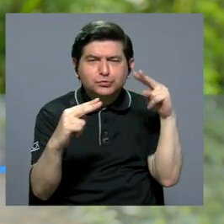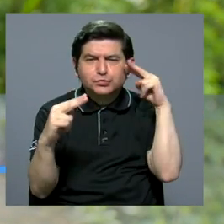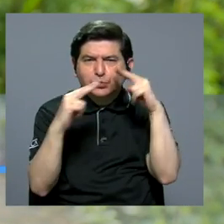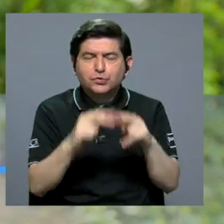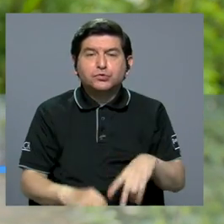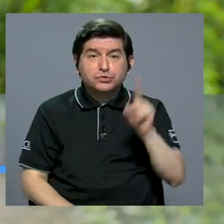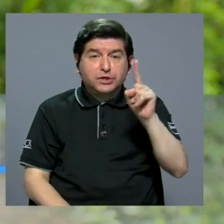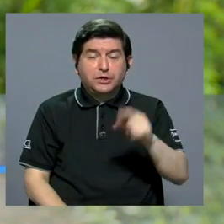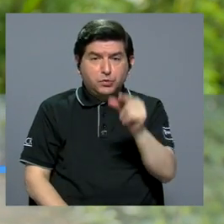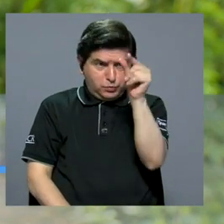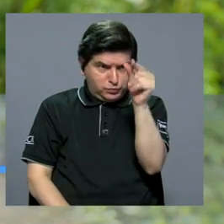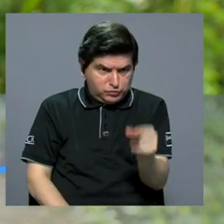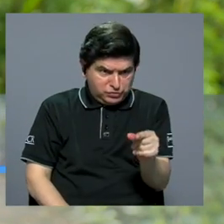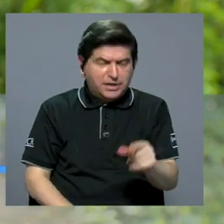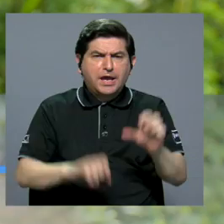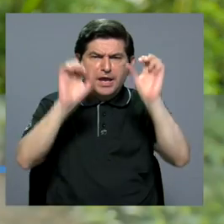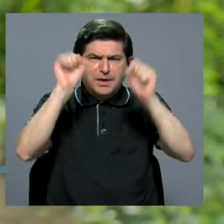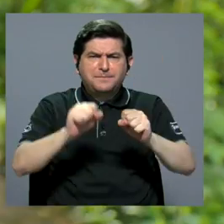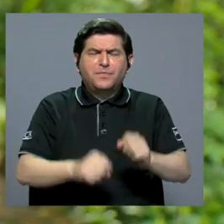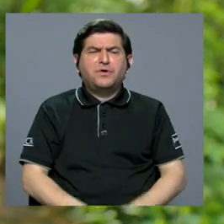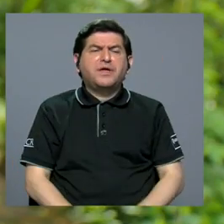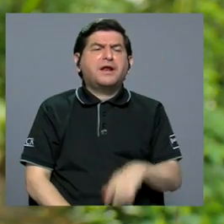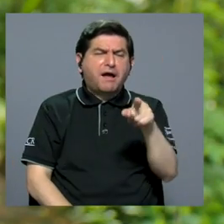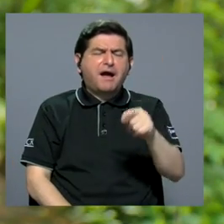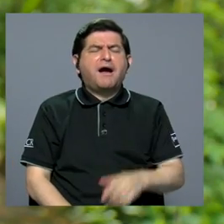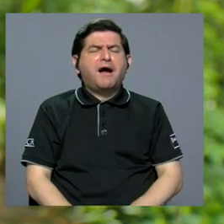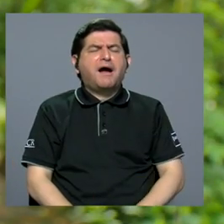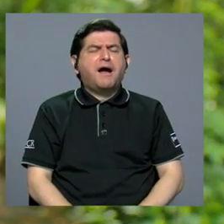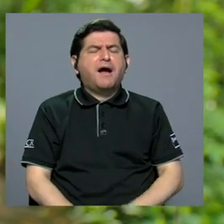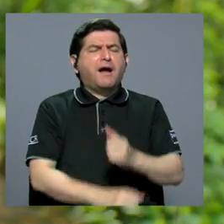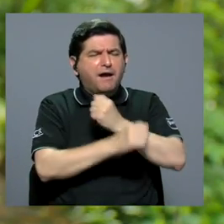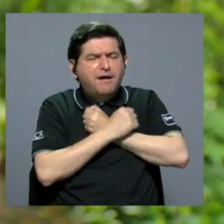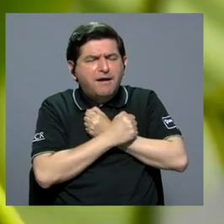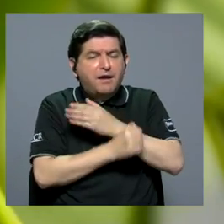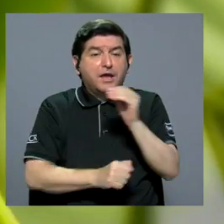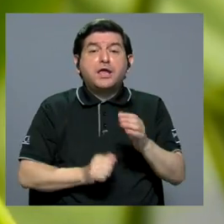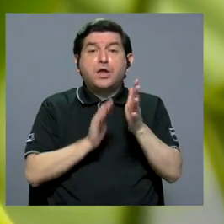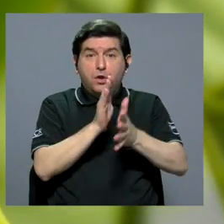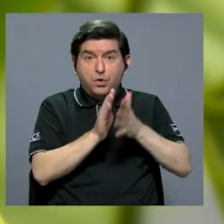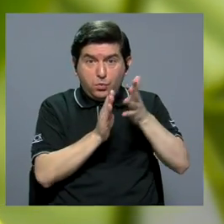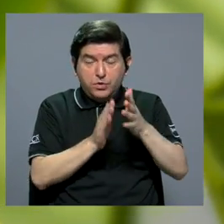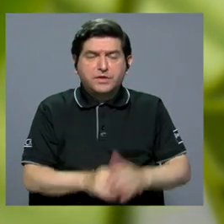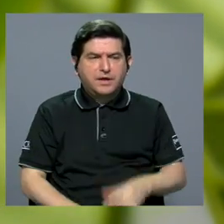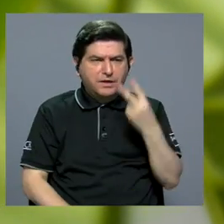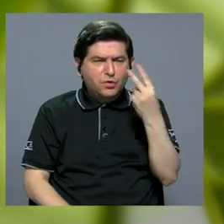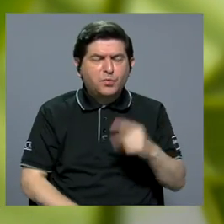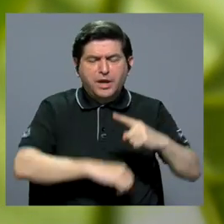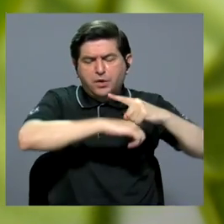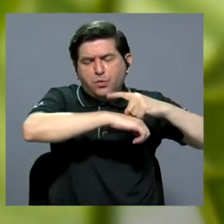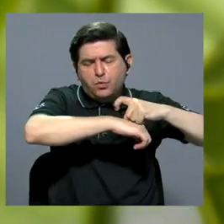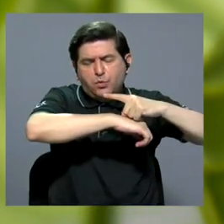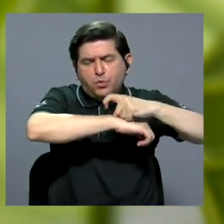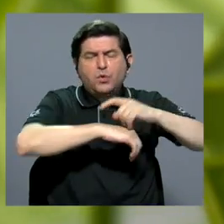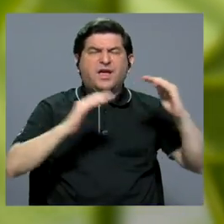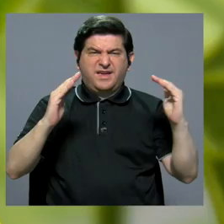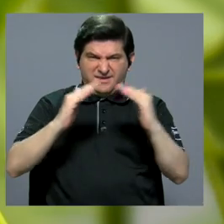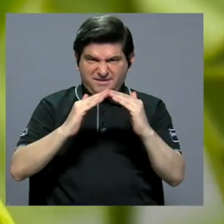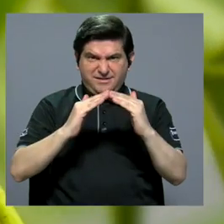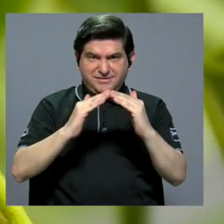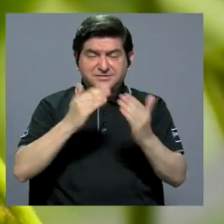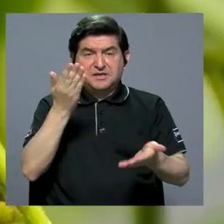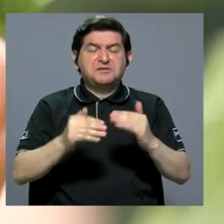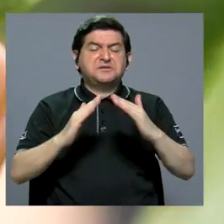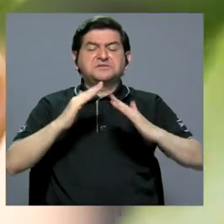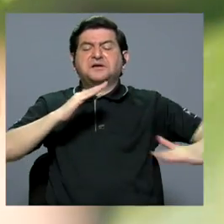a un organismo, nosotros podemos ir queriéndolo y podemos ir cuidándolo. En el momento en nosotros vemos una oruga en la casa,